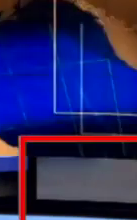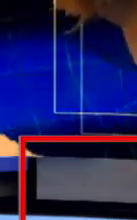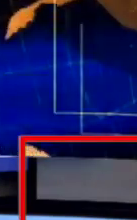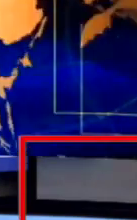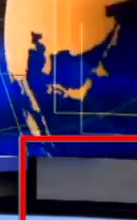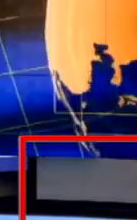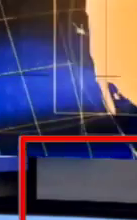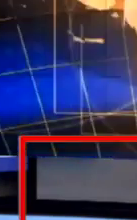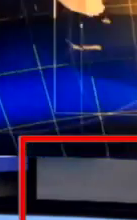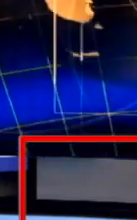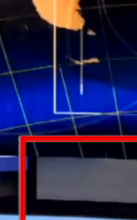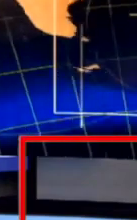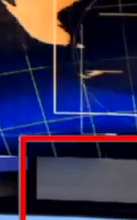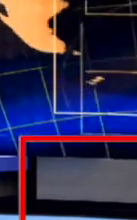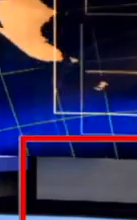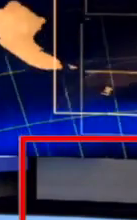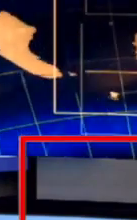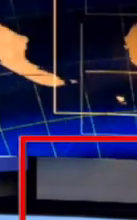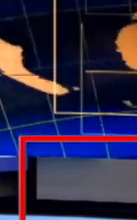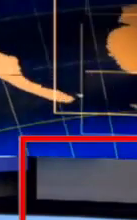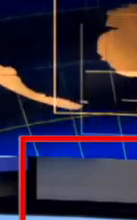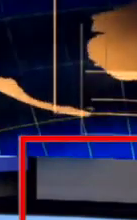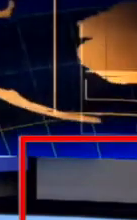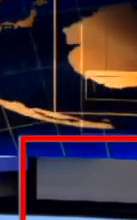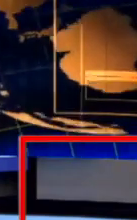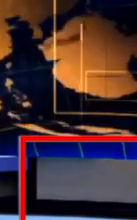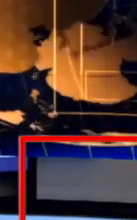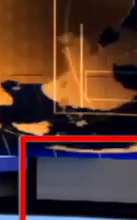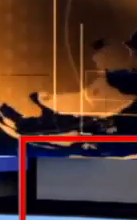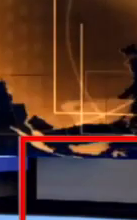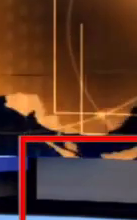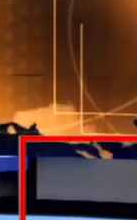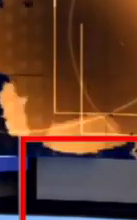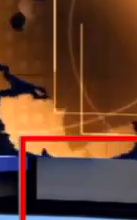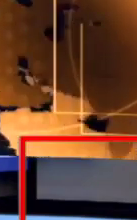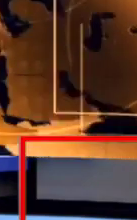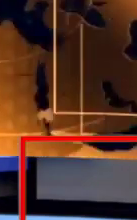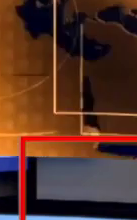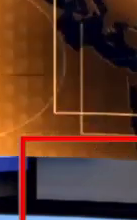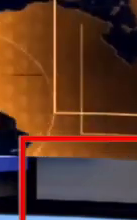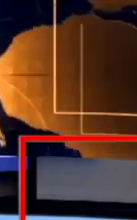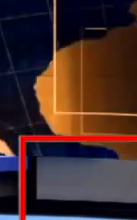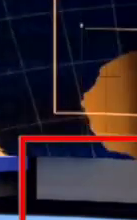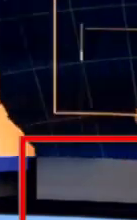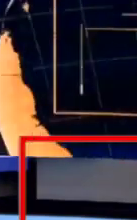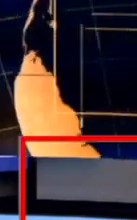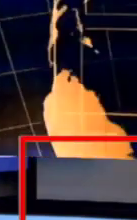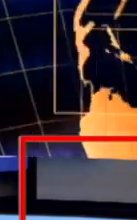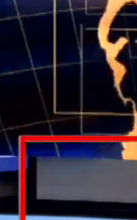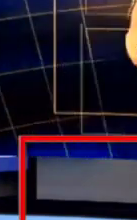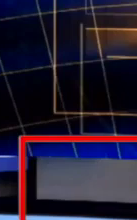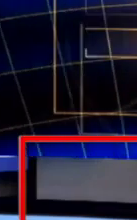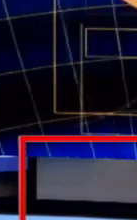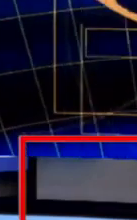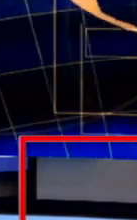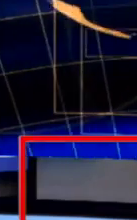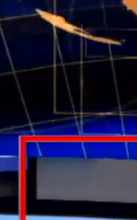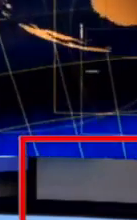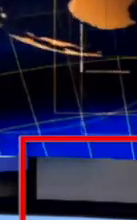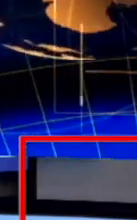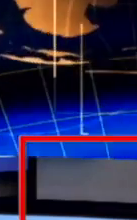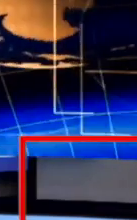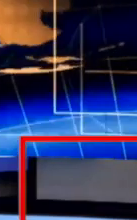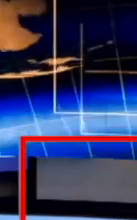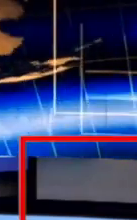Con esto concluimos. Muchas gracias a todos ustedes por quedarse hasta el final de este video. Les recuerdo que es muy importante